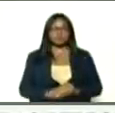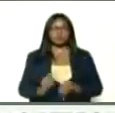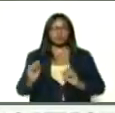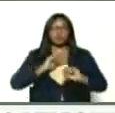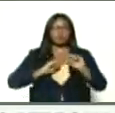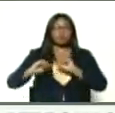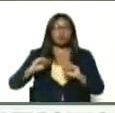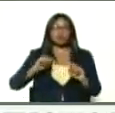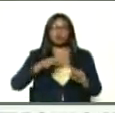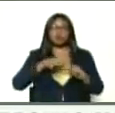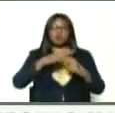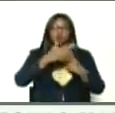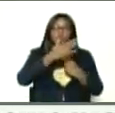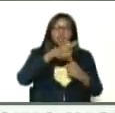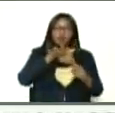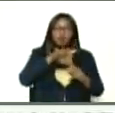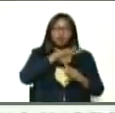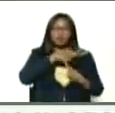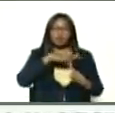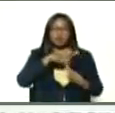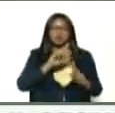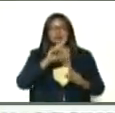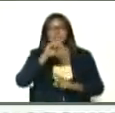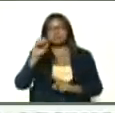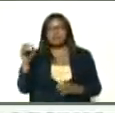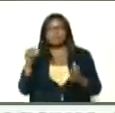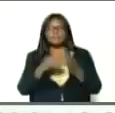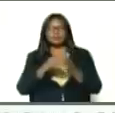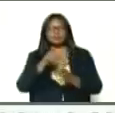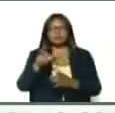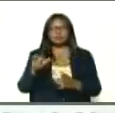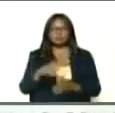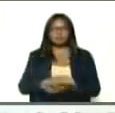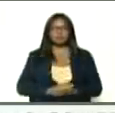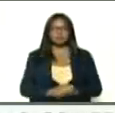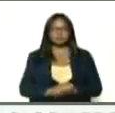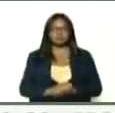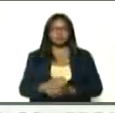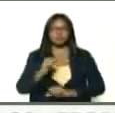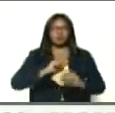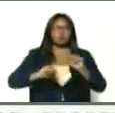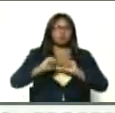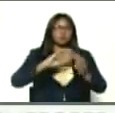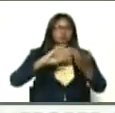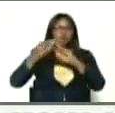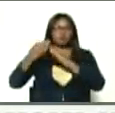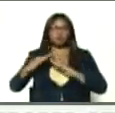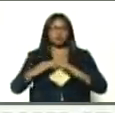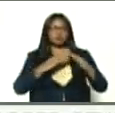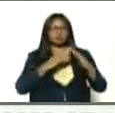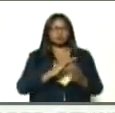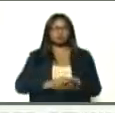movimientos ecologistas, se han inscrito, de 100 mil, en movimientos ecologistas, movimientos de las comunas,